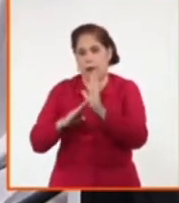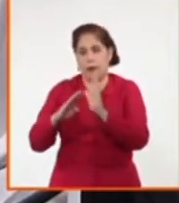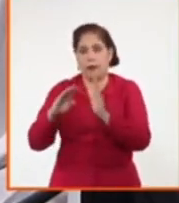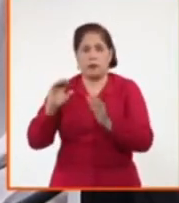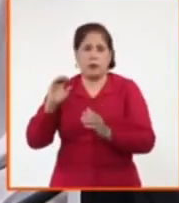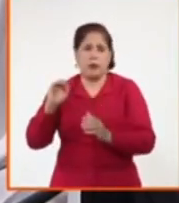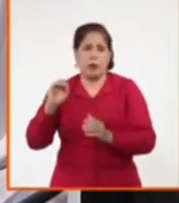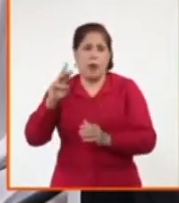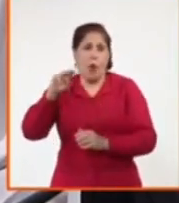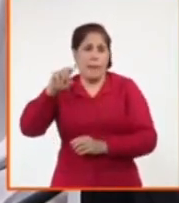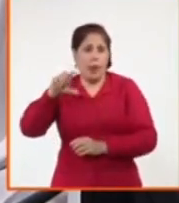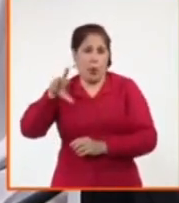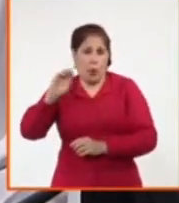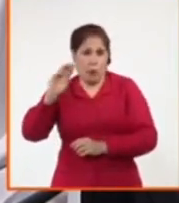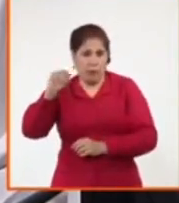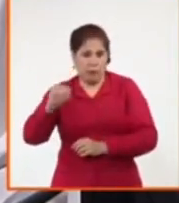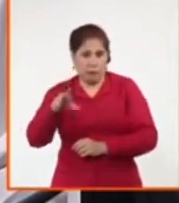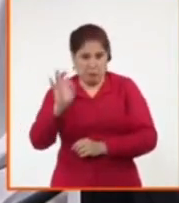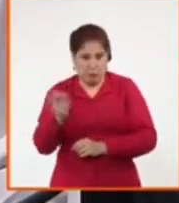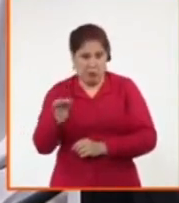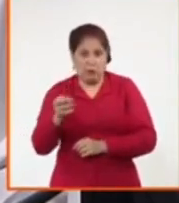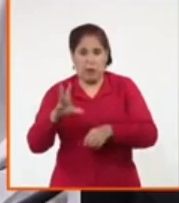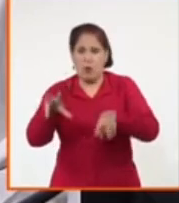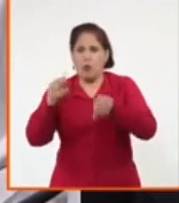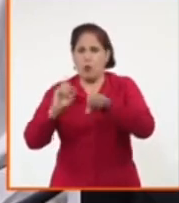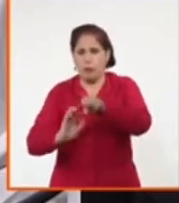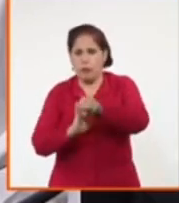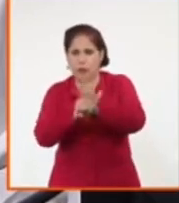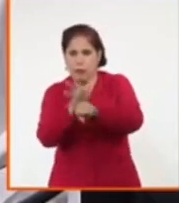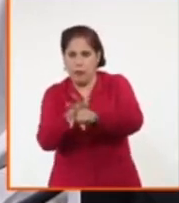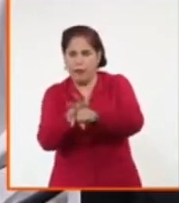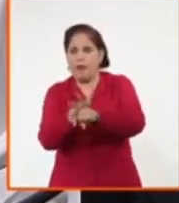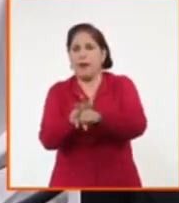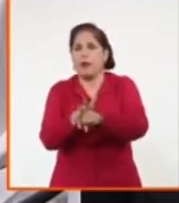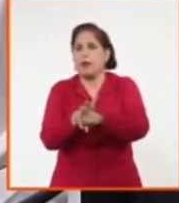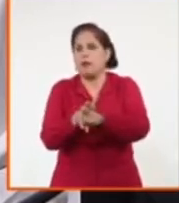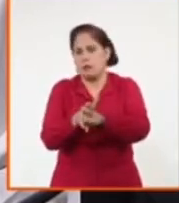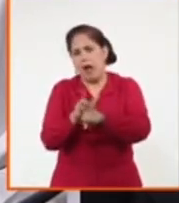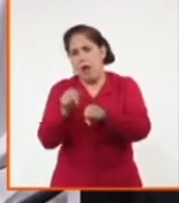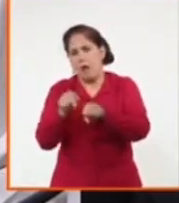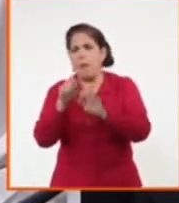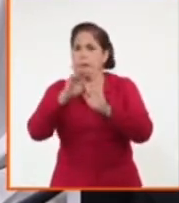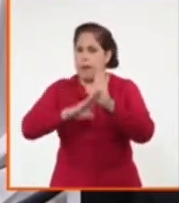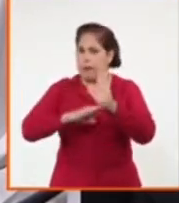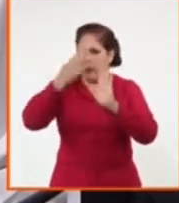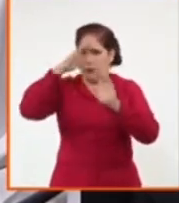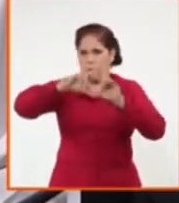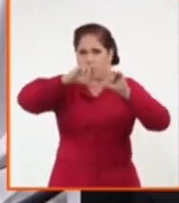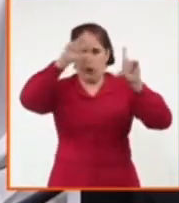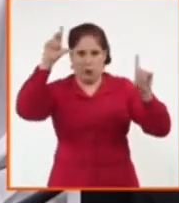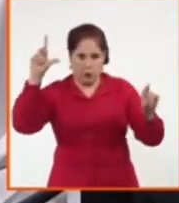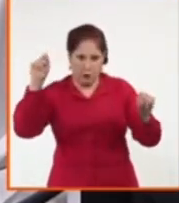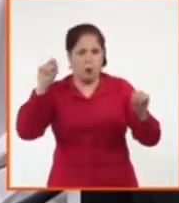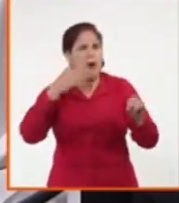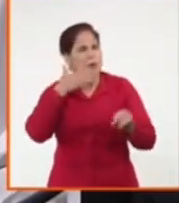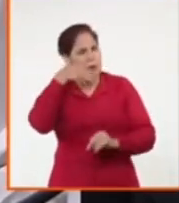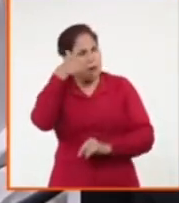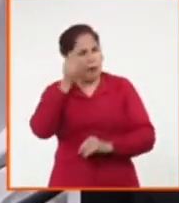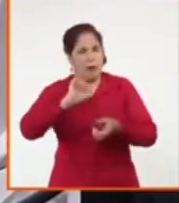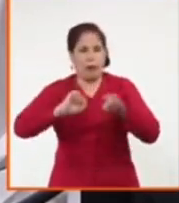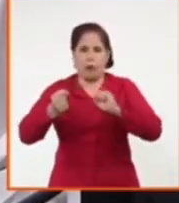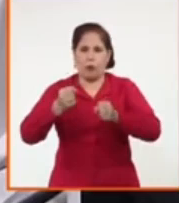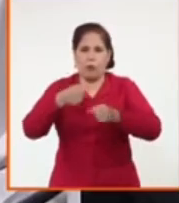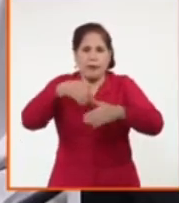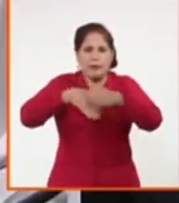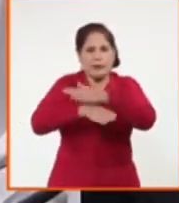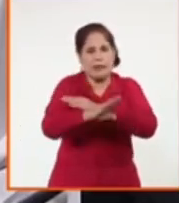que indiscutiblemente las opiniones que he leído, las que he visto en Cuba debate, realmente son favorables,